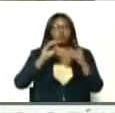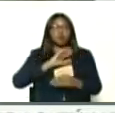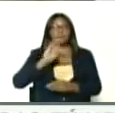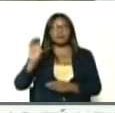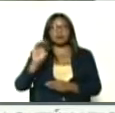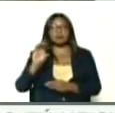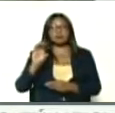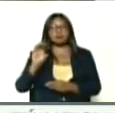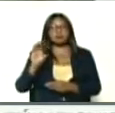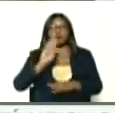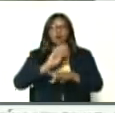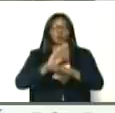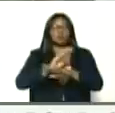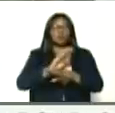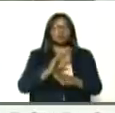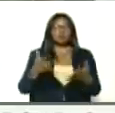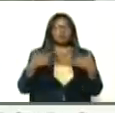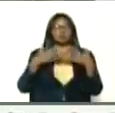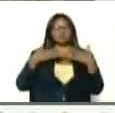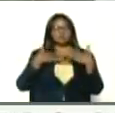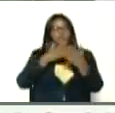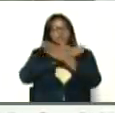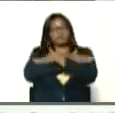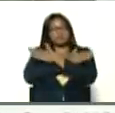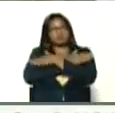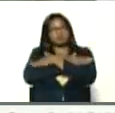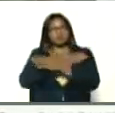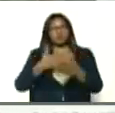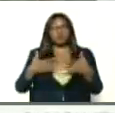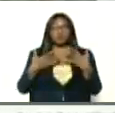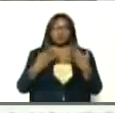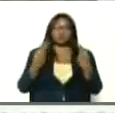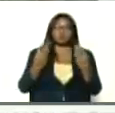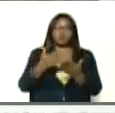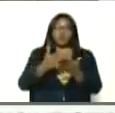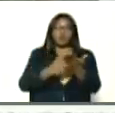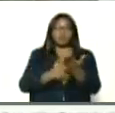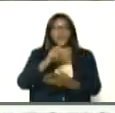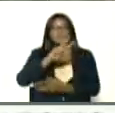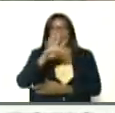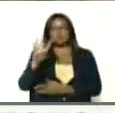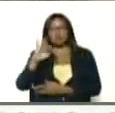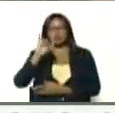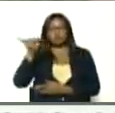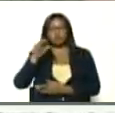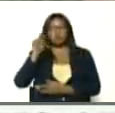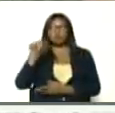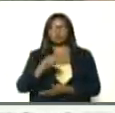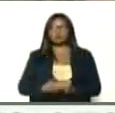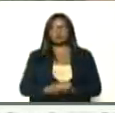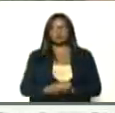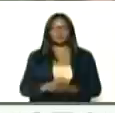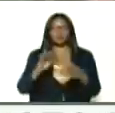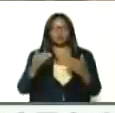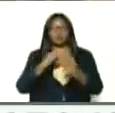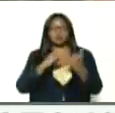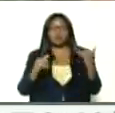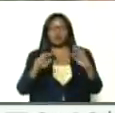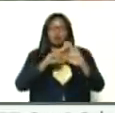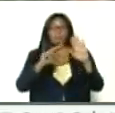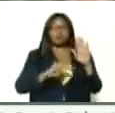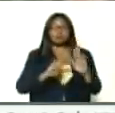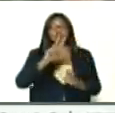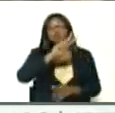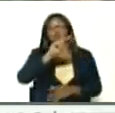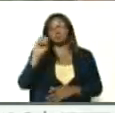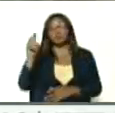los felicito, y me emociona mucho saber, que antes del 24 de junio, cuando se estén cumpliendo, 200